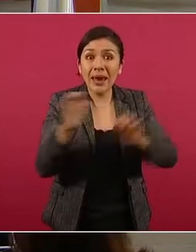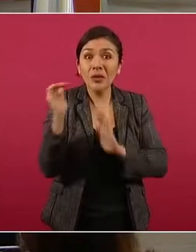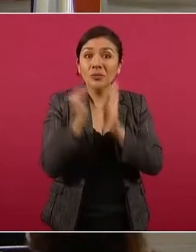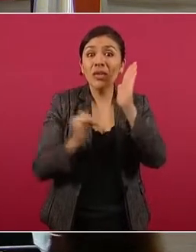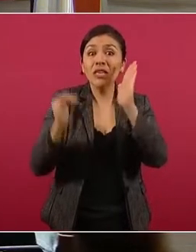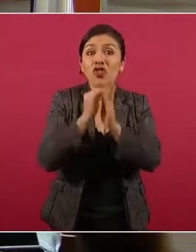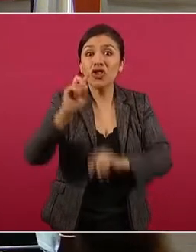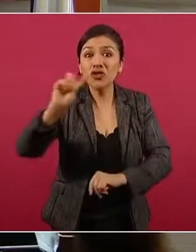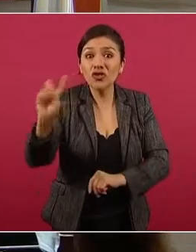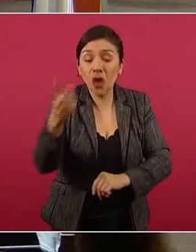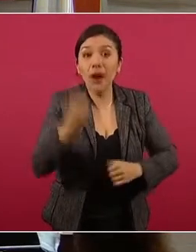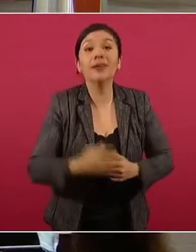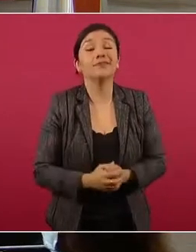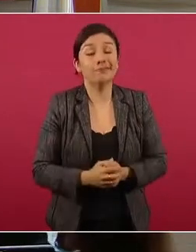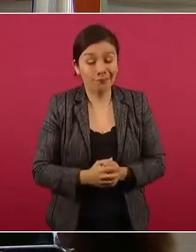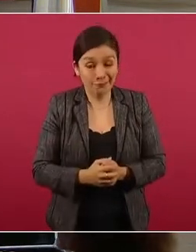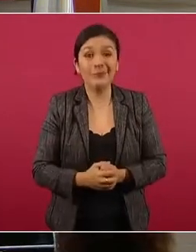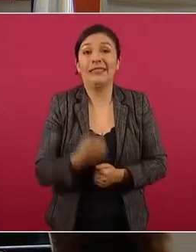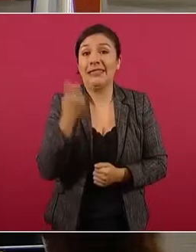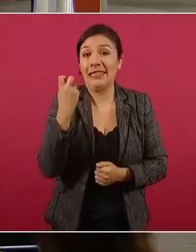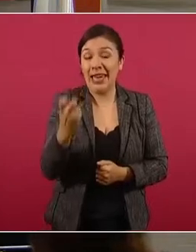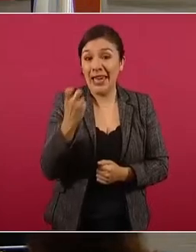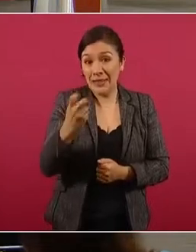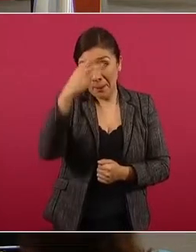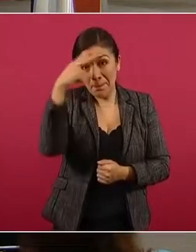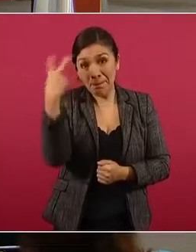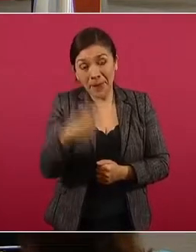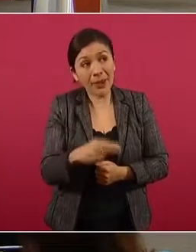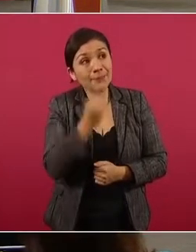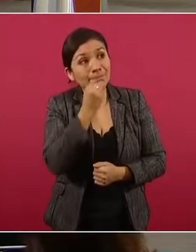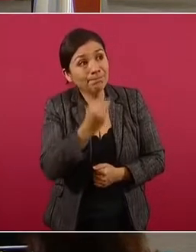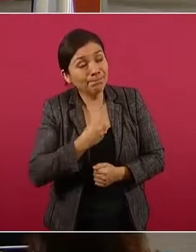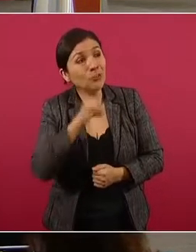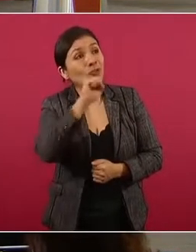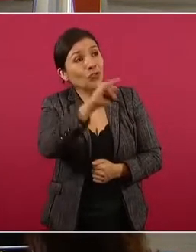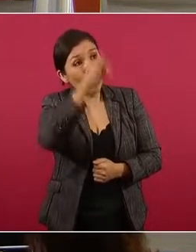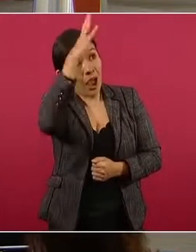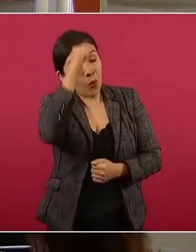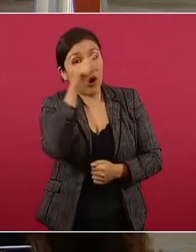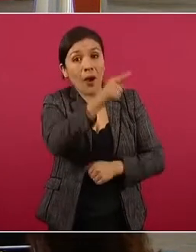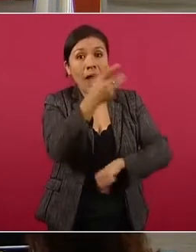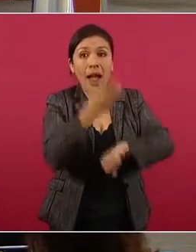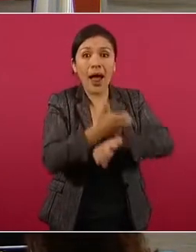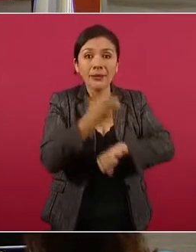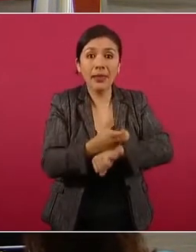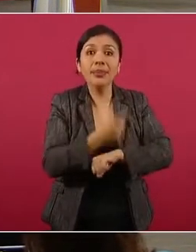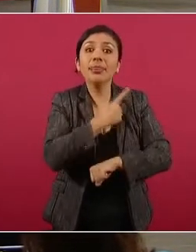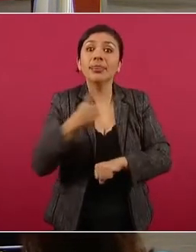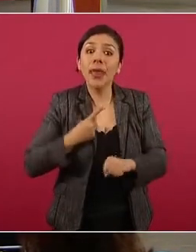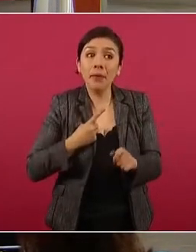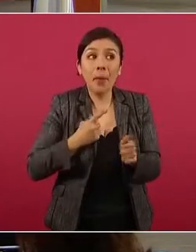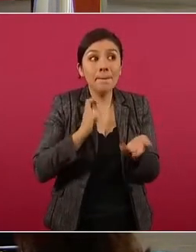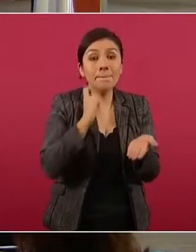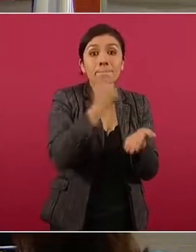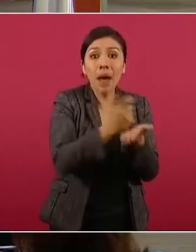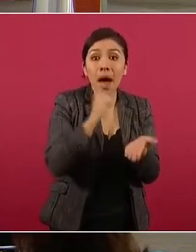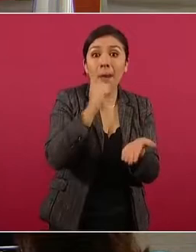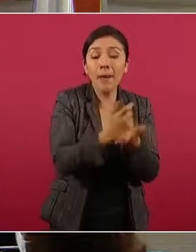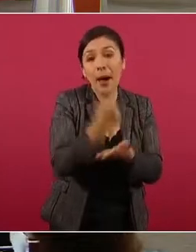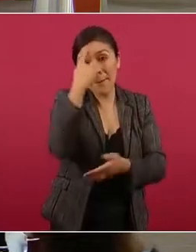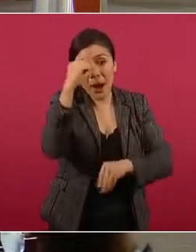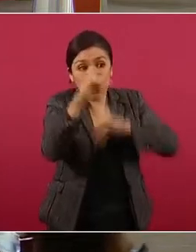de dólares. Sí. Eso es a lo que México se comprometió con Estados Unidos, que tiene que pagar en